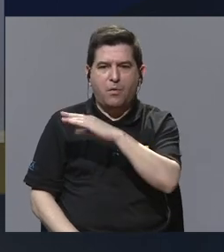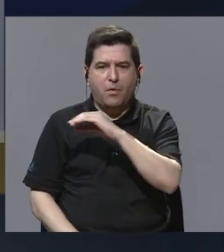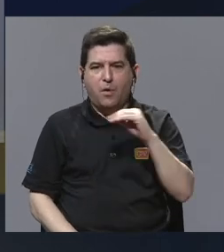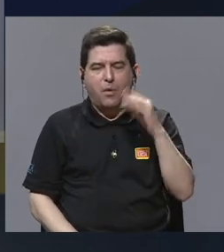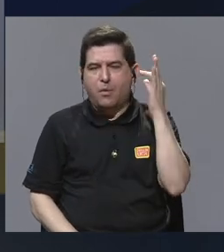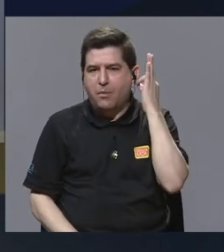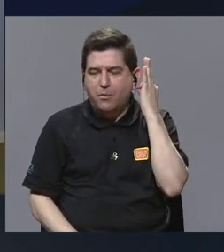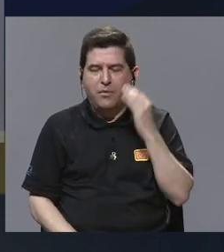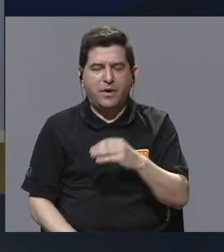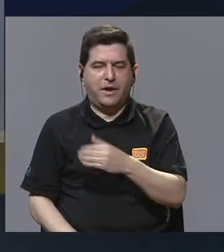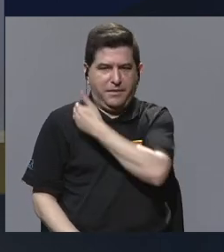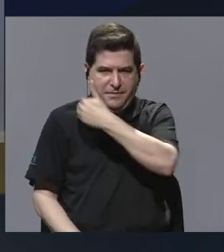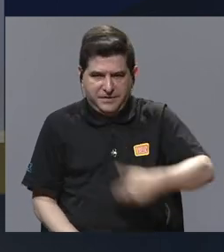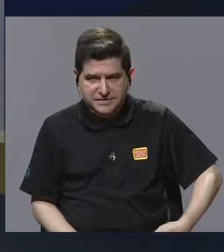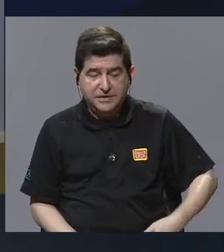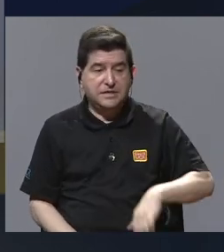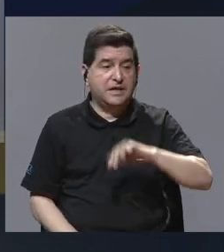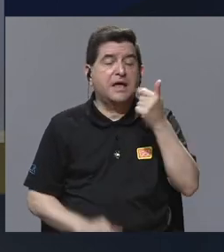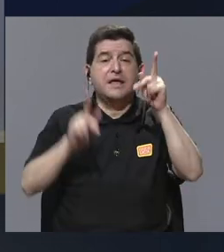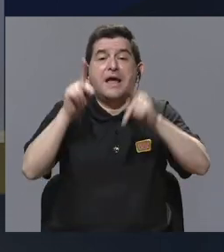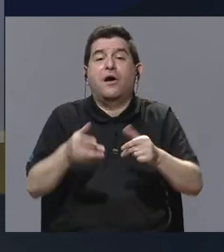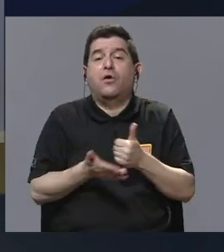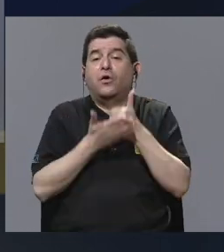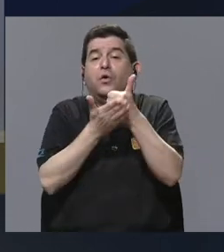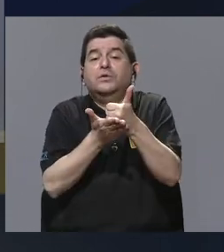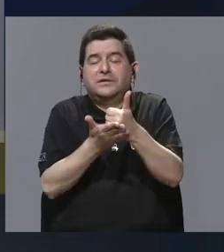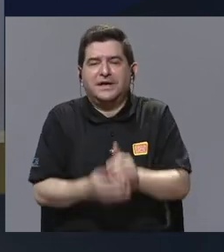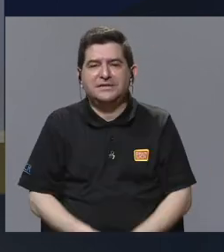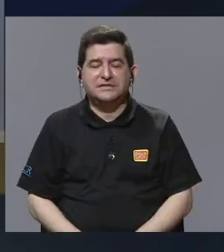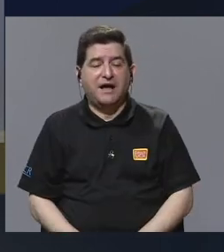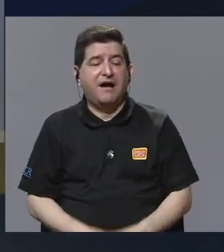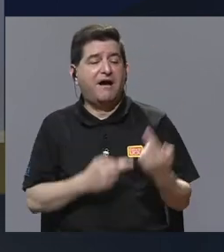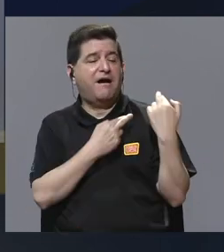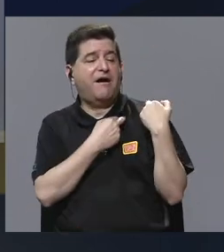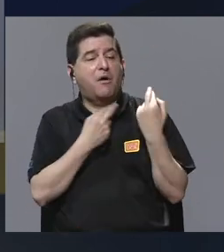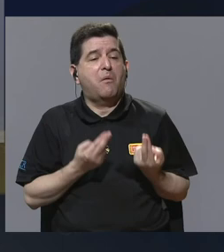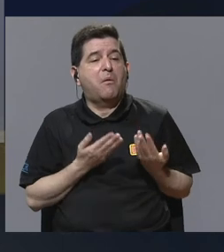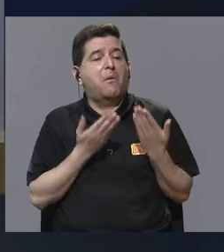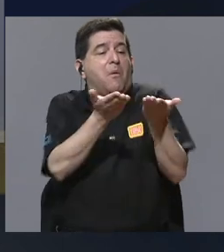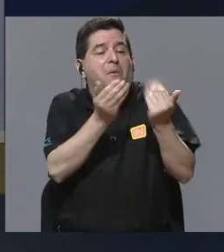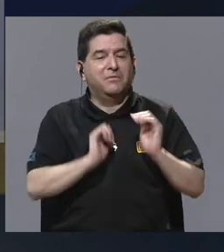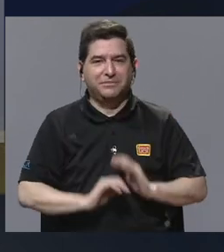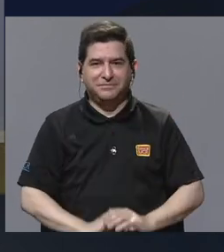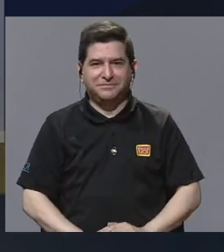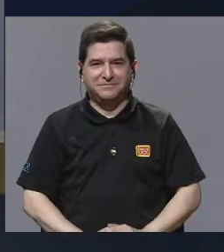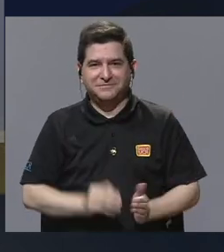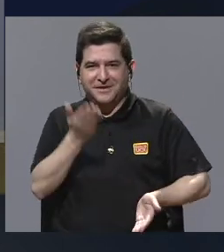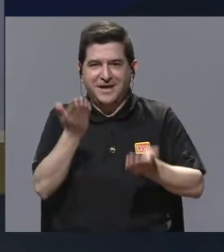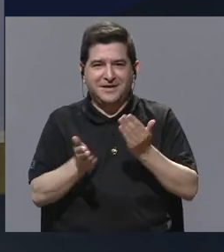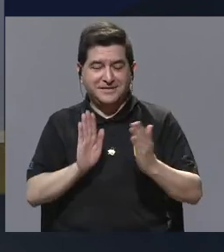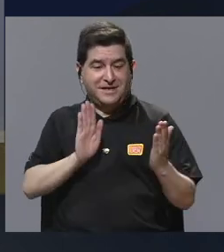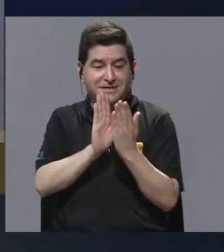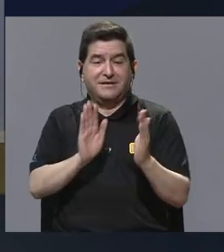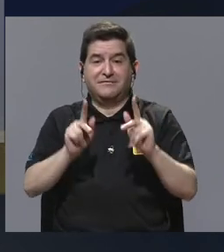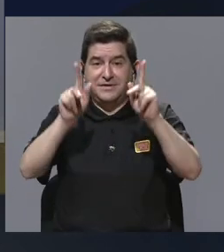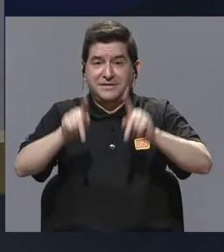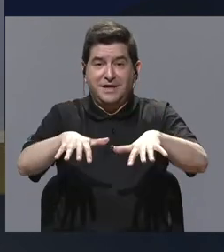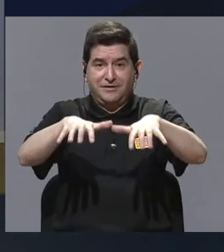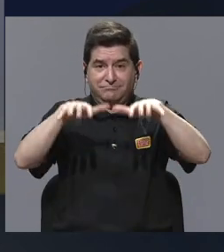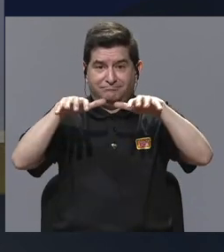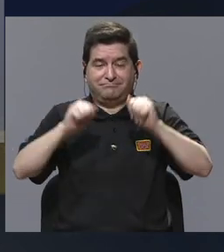Y eso le sirve mucho a otras personas para quitarse la responsabilidad más bien, ¿verdad? Ante el público, ¿verdad?